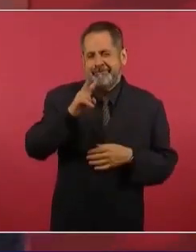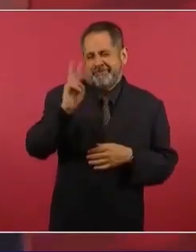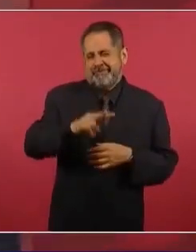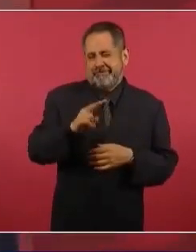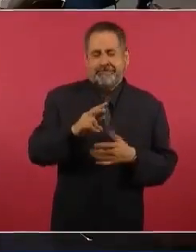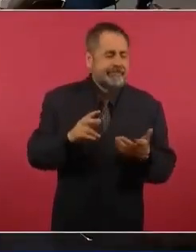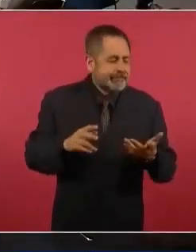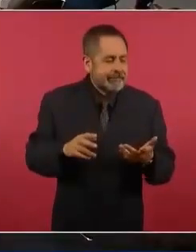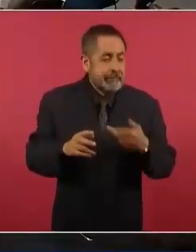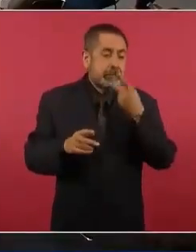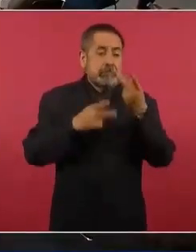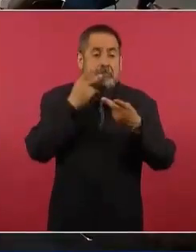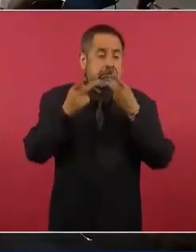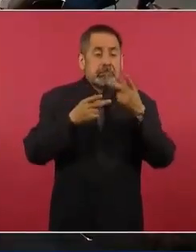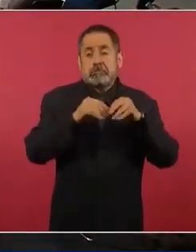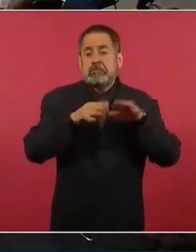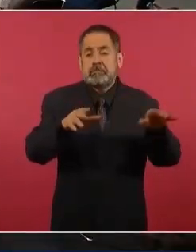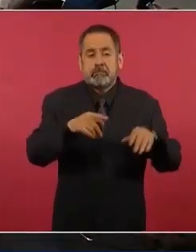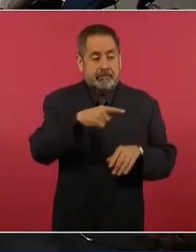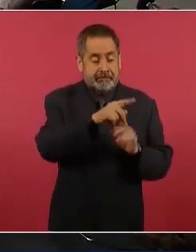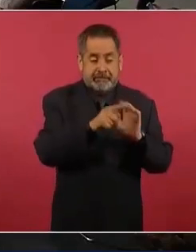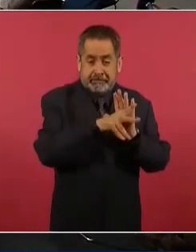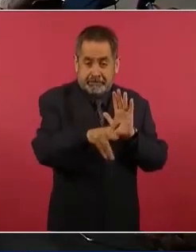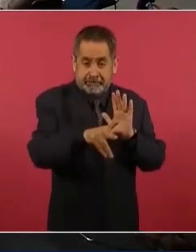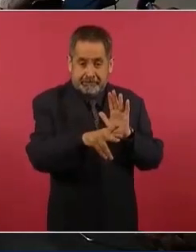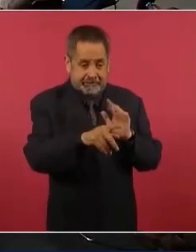¿No tendrán por ahí periódicos entonces?